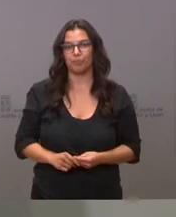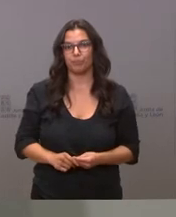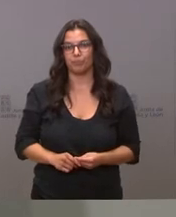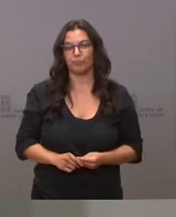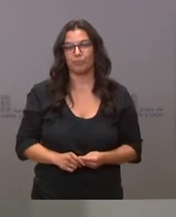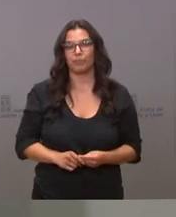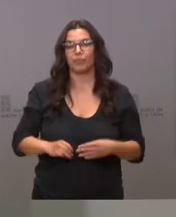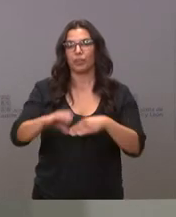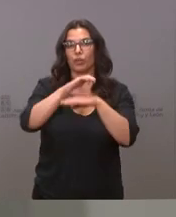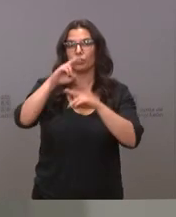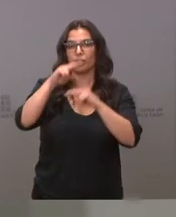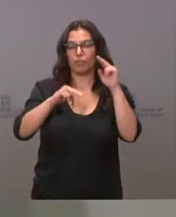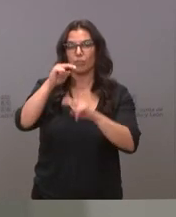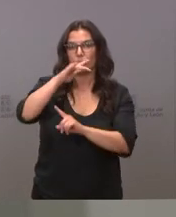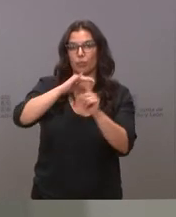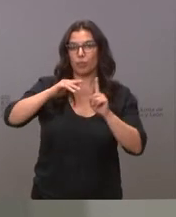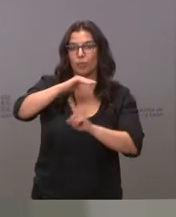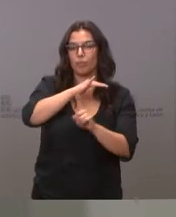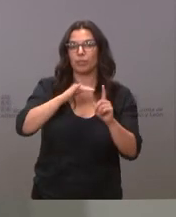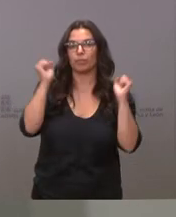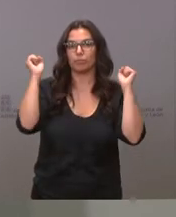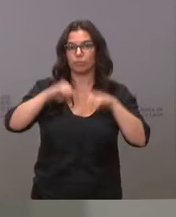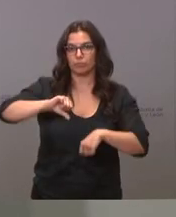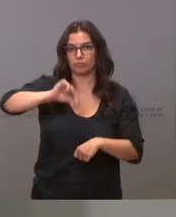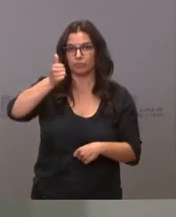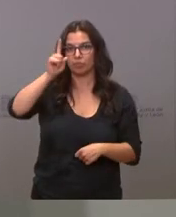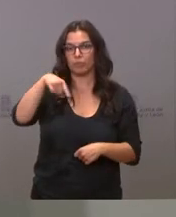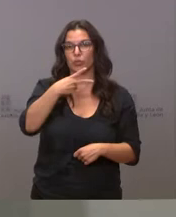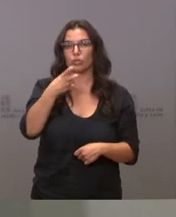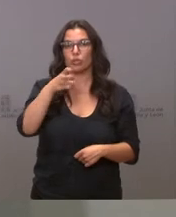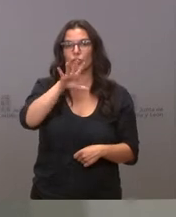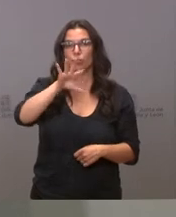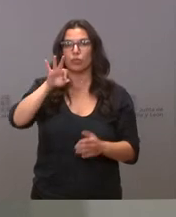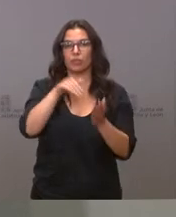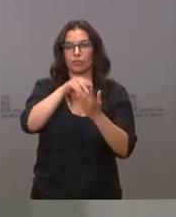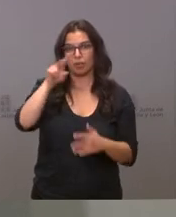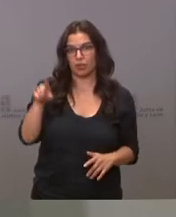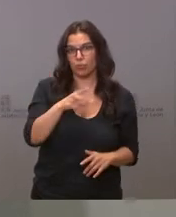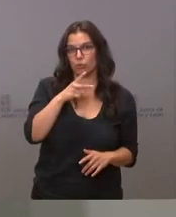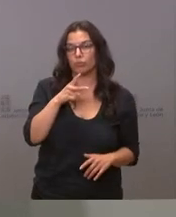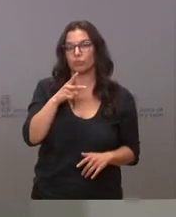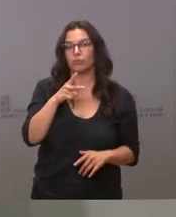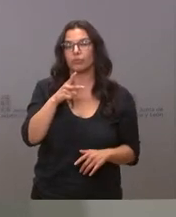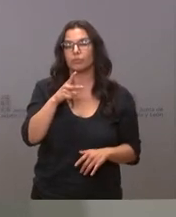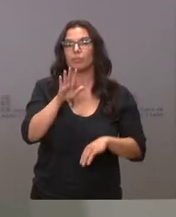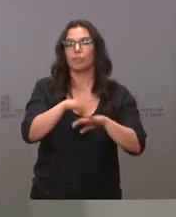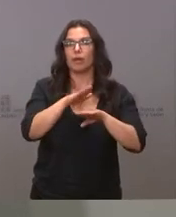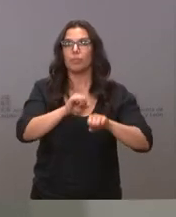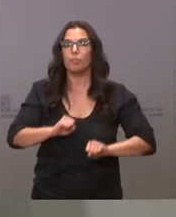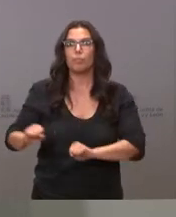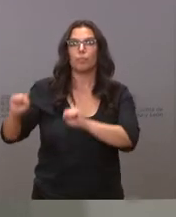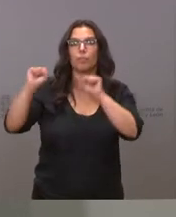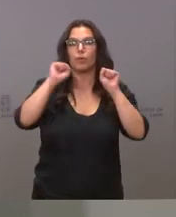La Consejería de Fomento y Medio Ambiente aprueba también 250.000 euros para la protección de